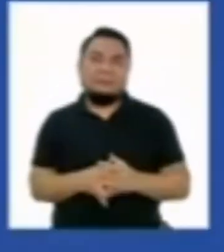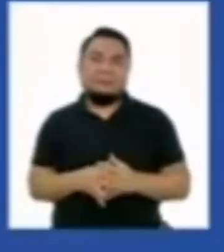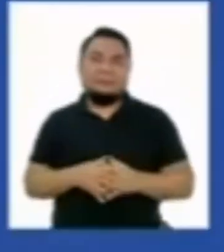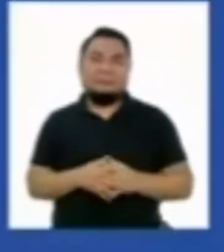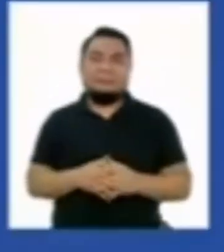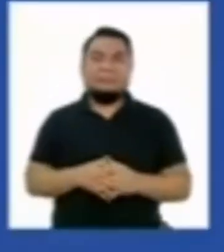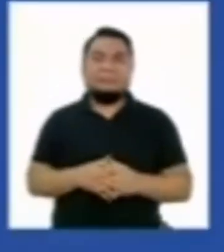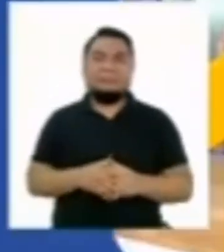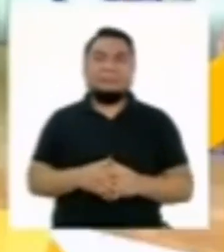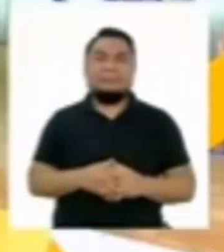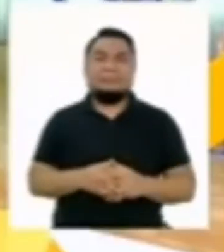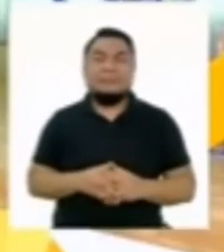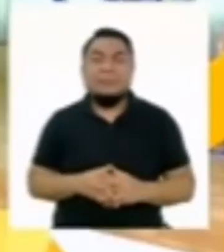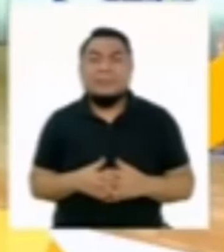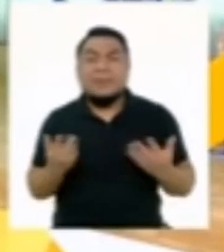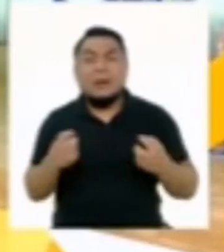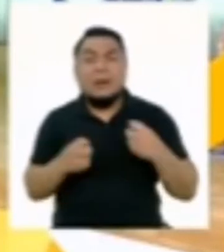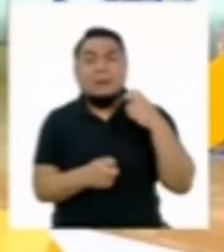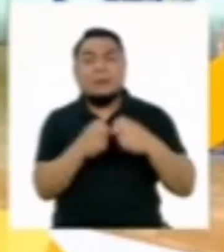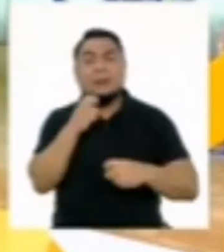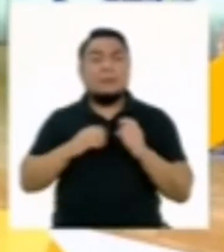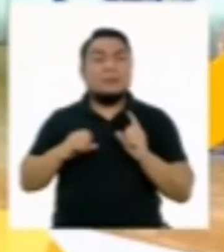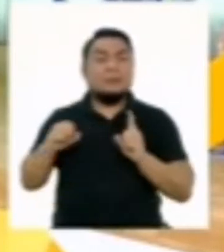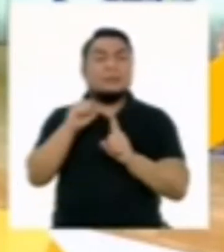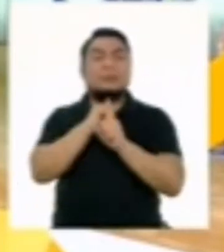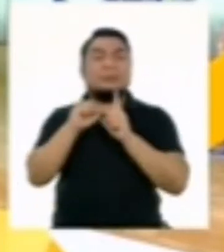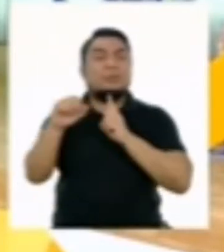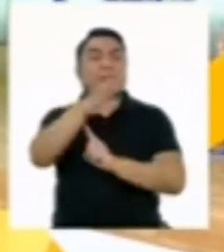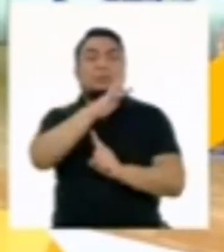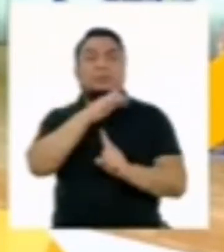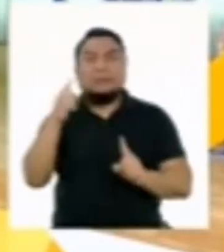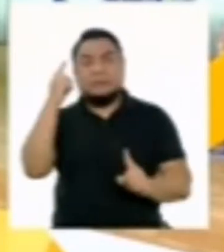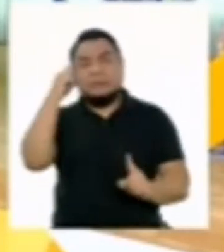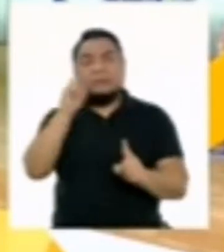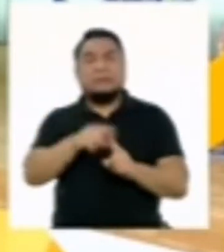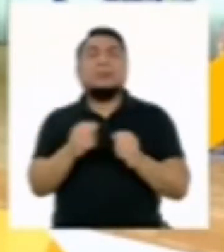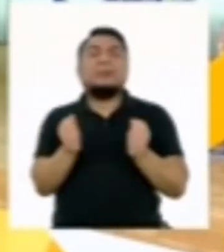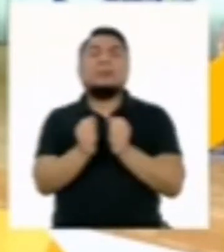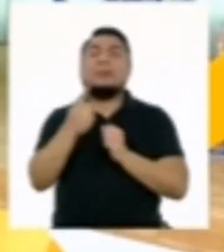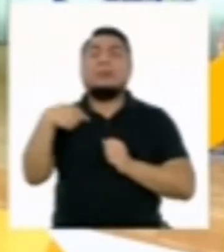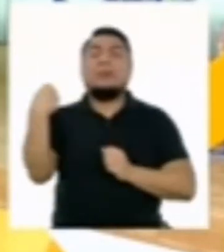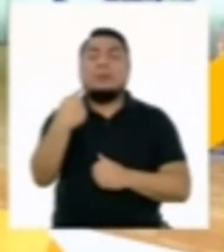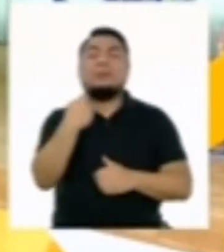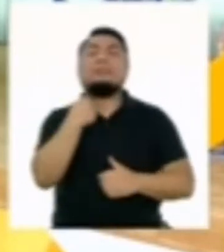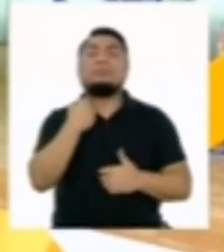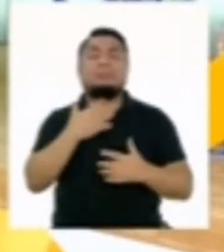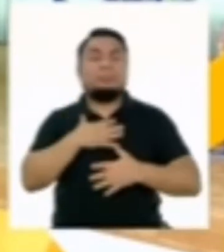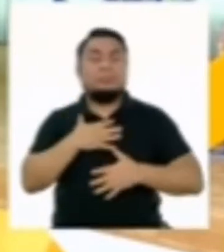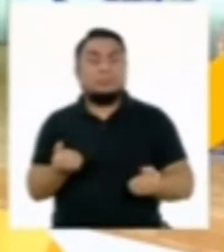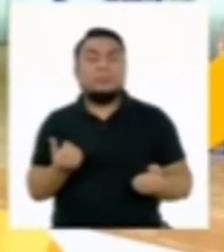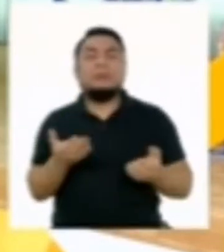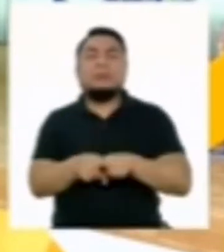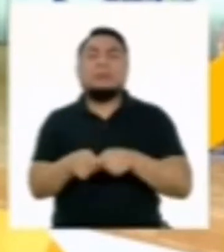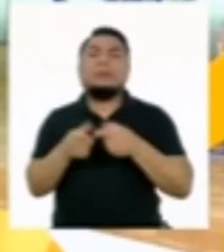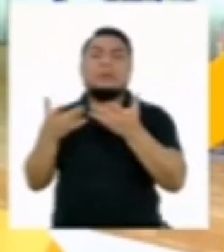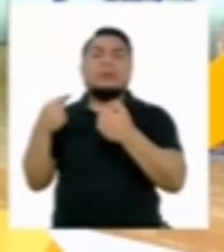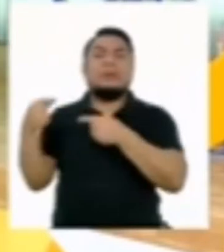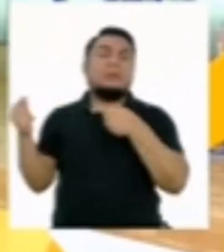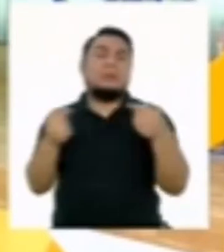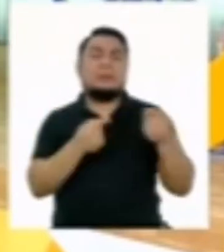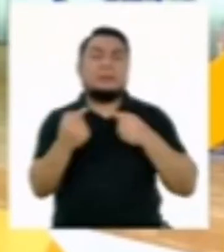tóxicos. Los problemas socioambientales atentan directamente contra nuestra salud, además de generar